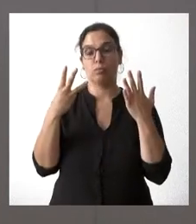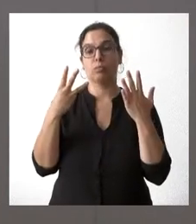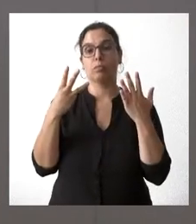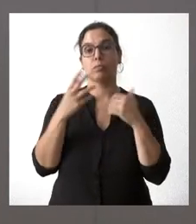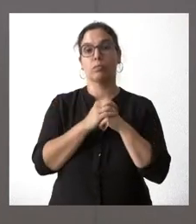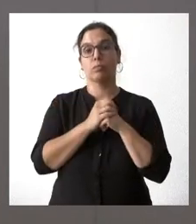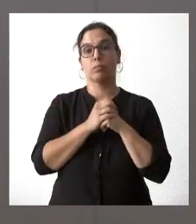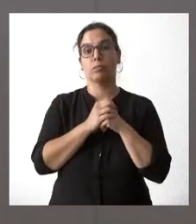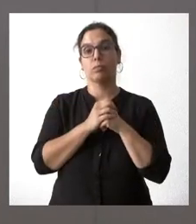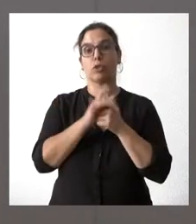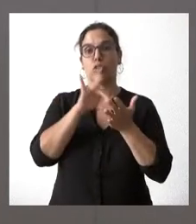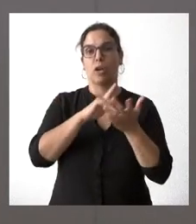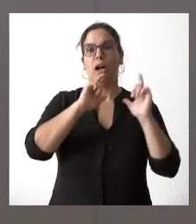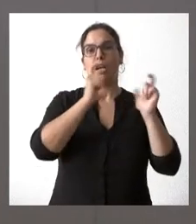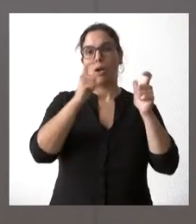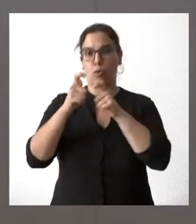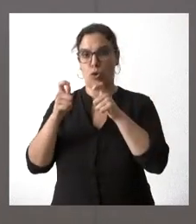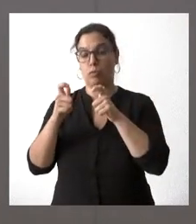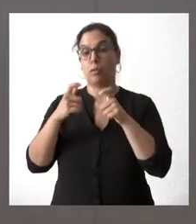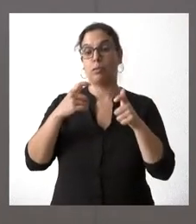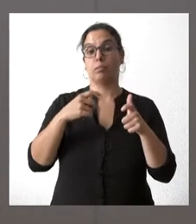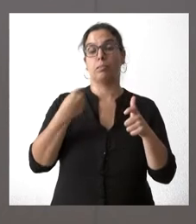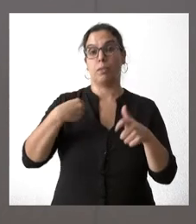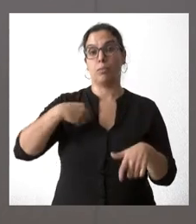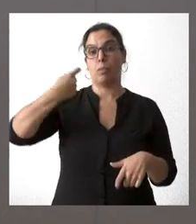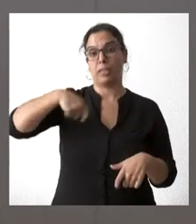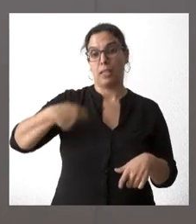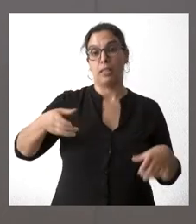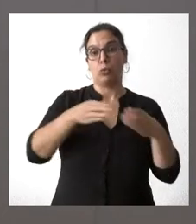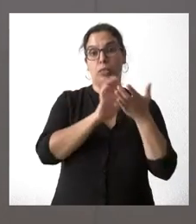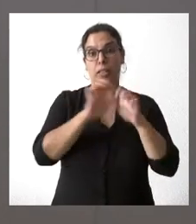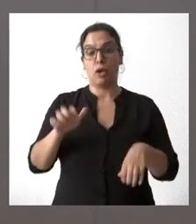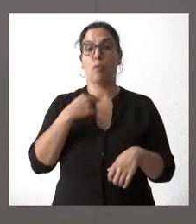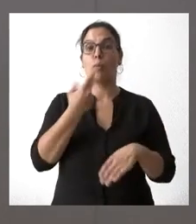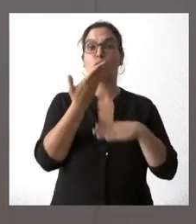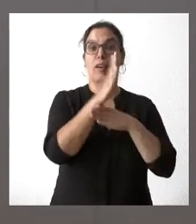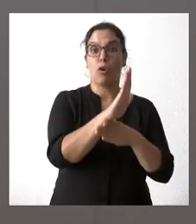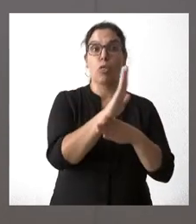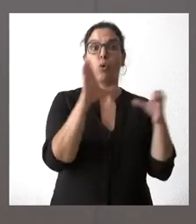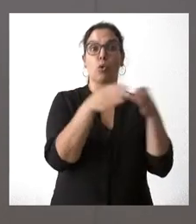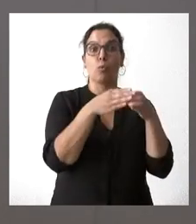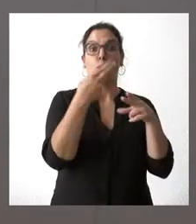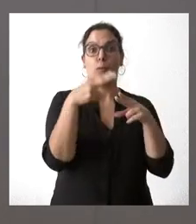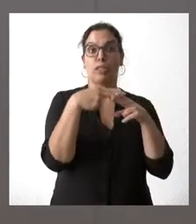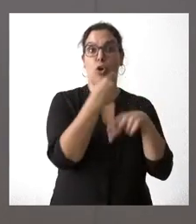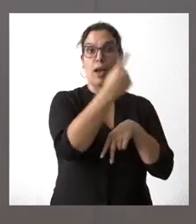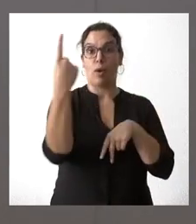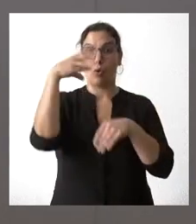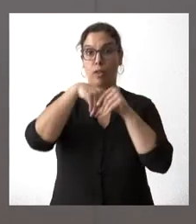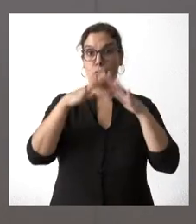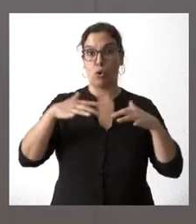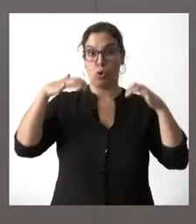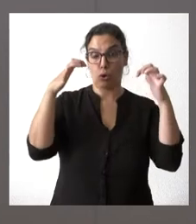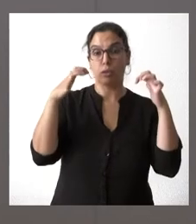se tendrán reuniones por parte del presidente de la Junta de Castilla y León, con los portavoces de los grupos parlamentarios e incluso de las formaciones